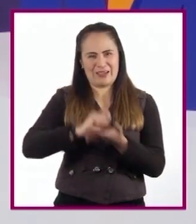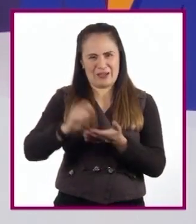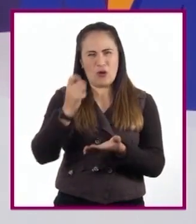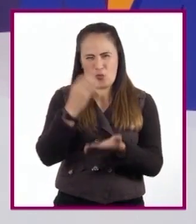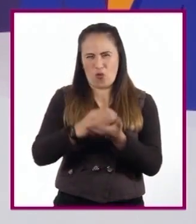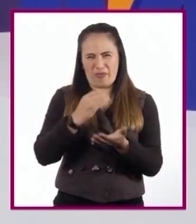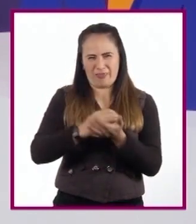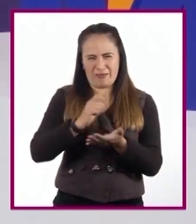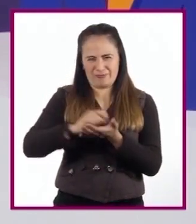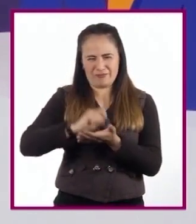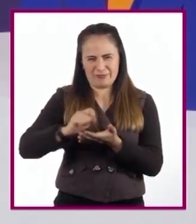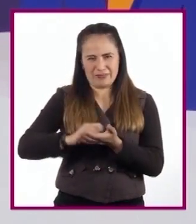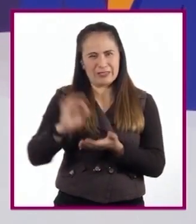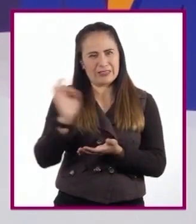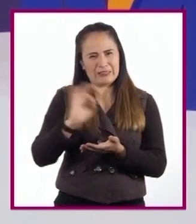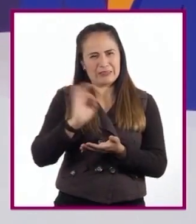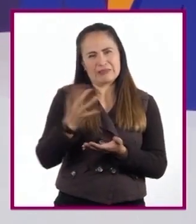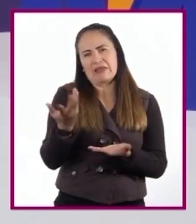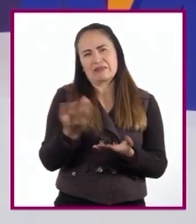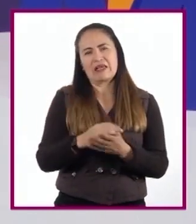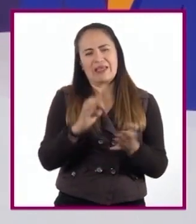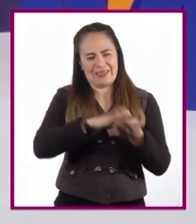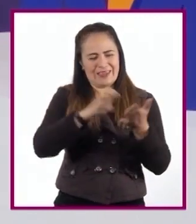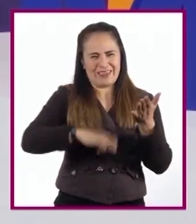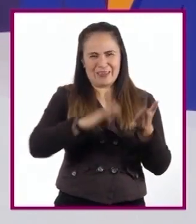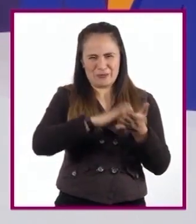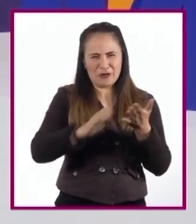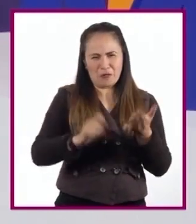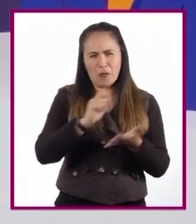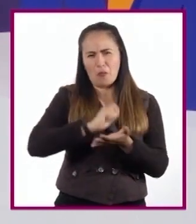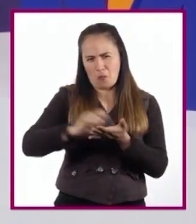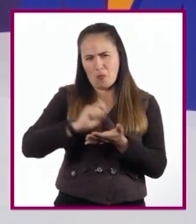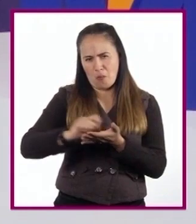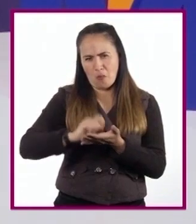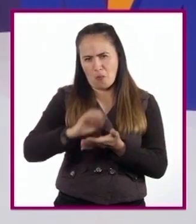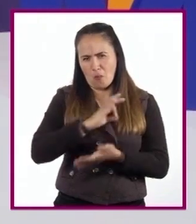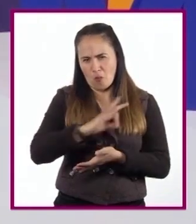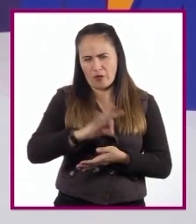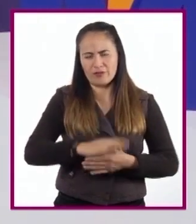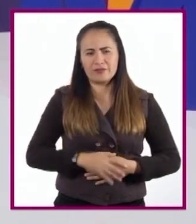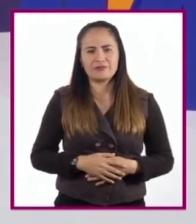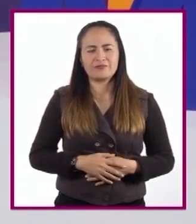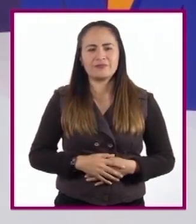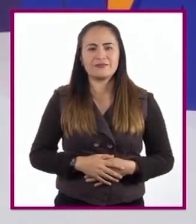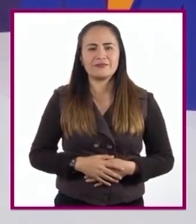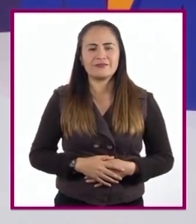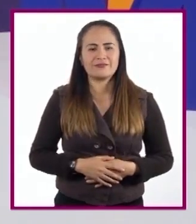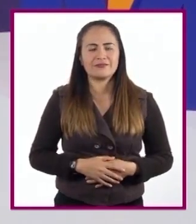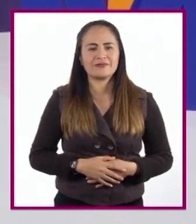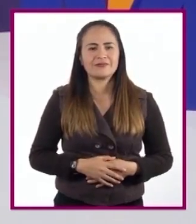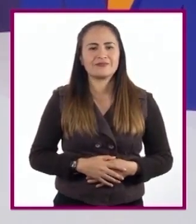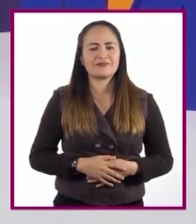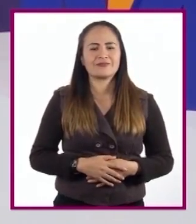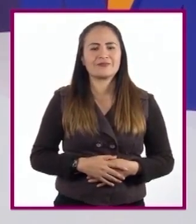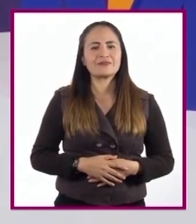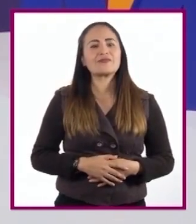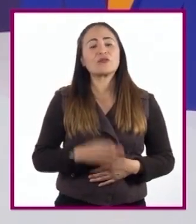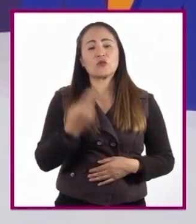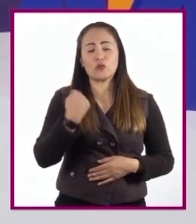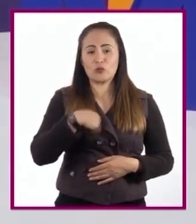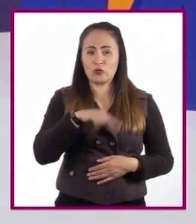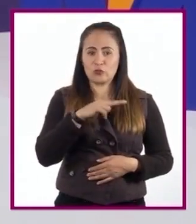cuaderno. Quizás les ayude a registrar algunos de los ejemplos planteados. Entonces, retomemos. Cuando